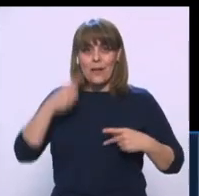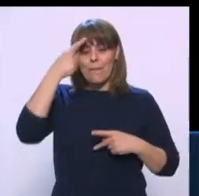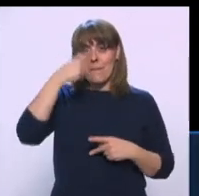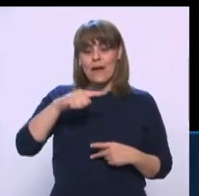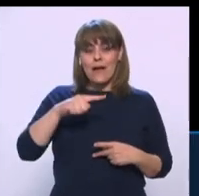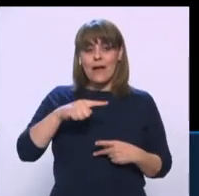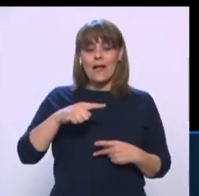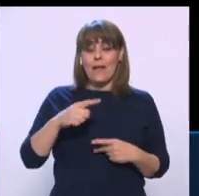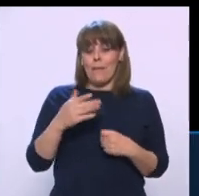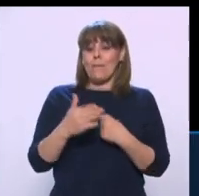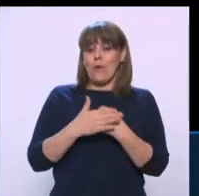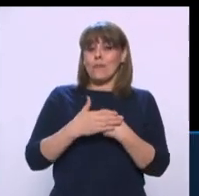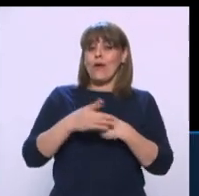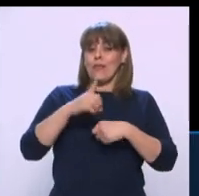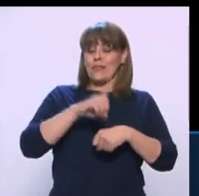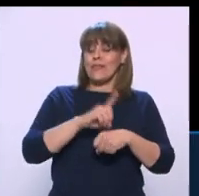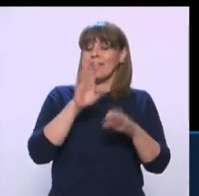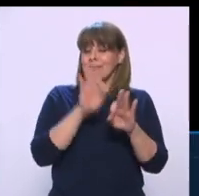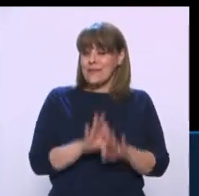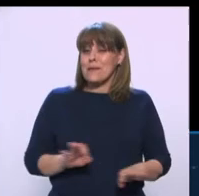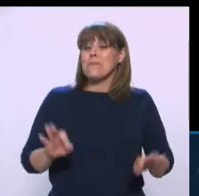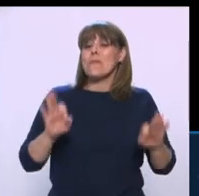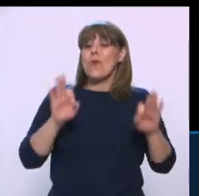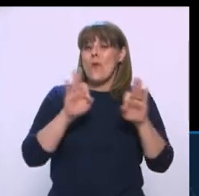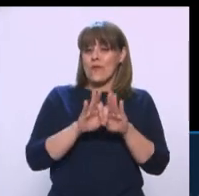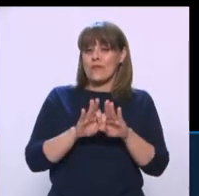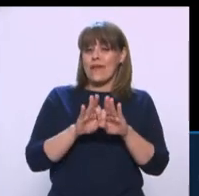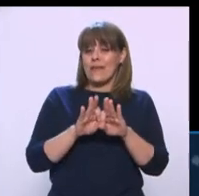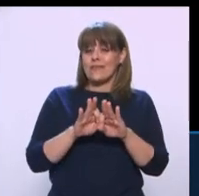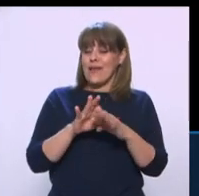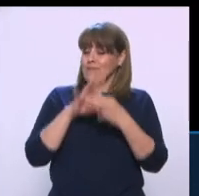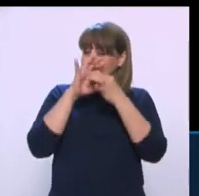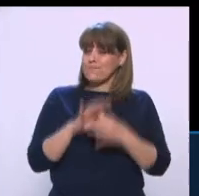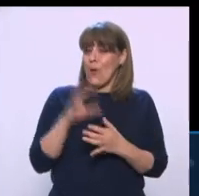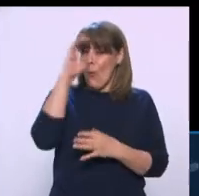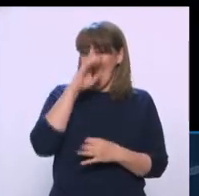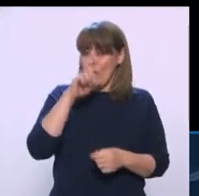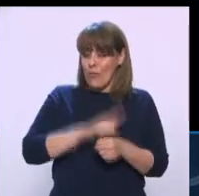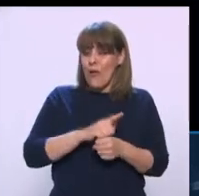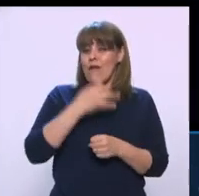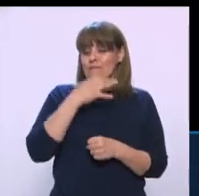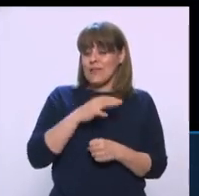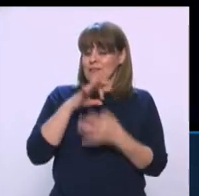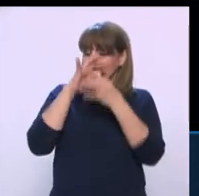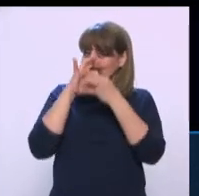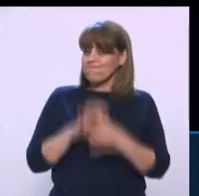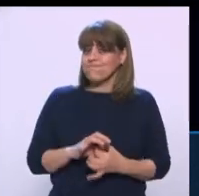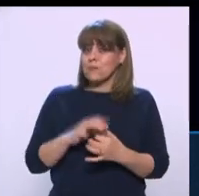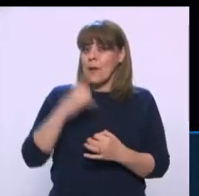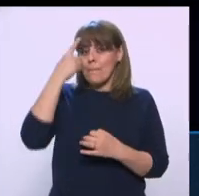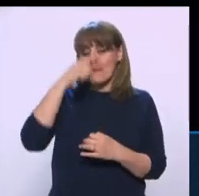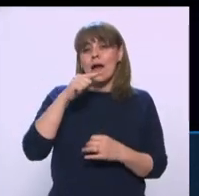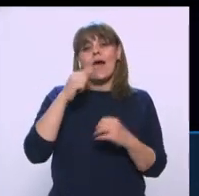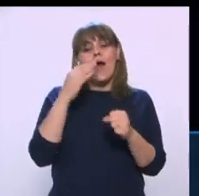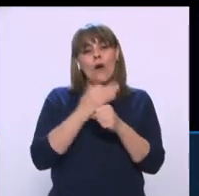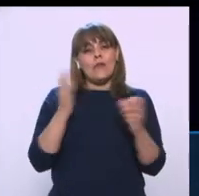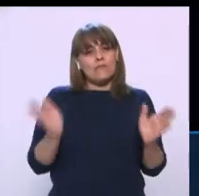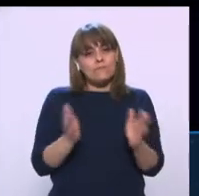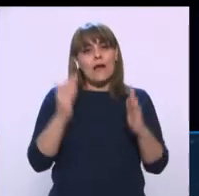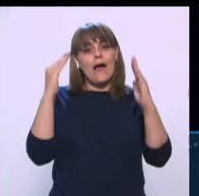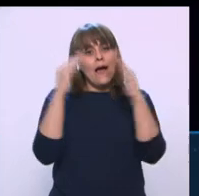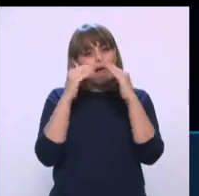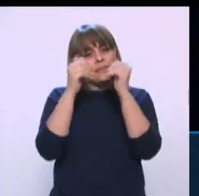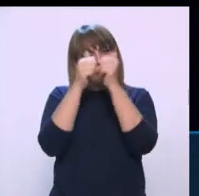que son muy emblemáticos en términos culturales y de celebraciones, pues para celebrar en casa con ofrenda,